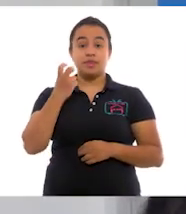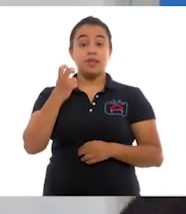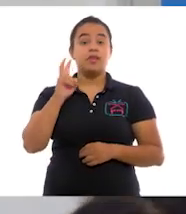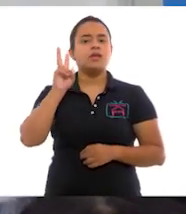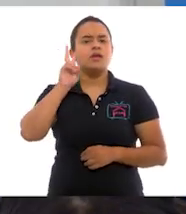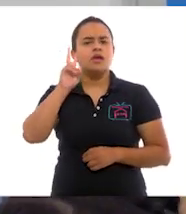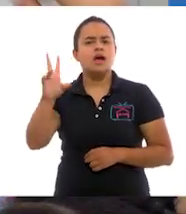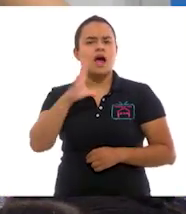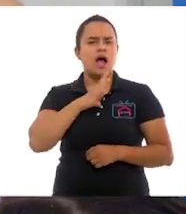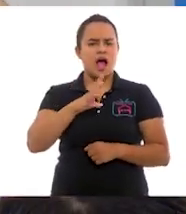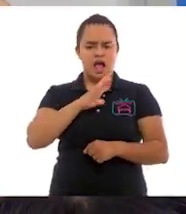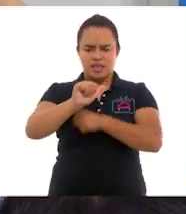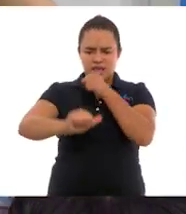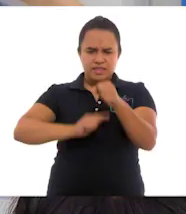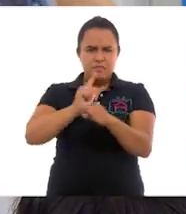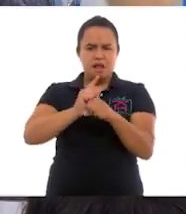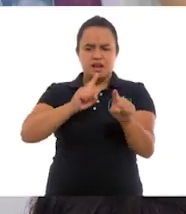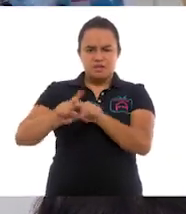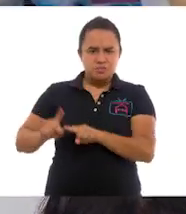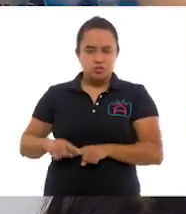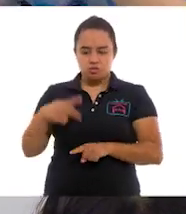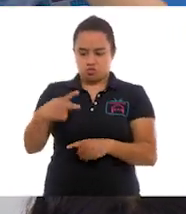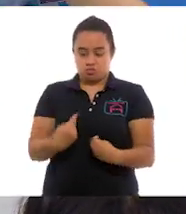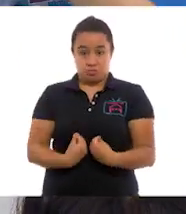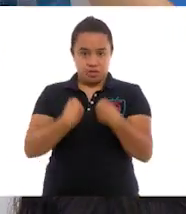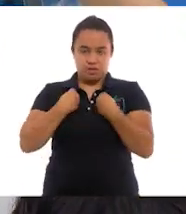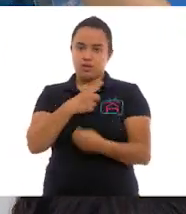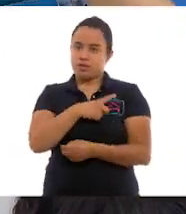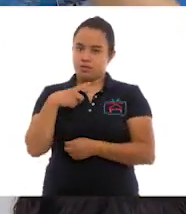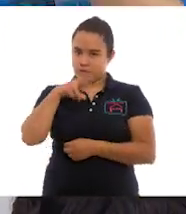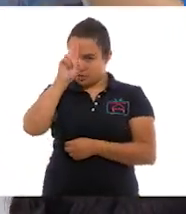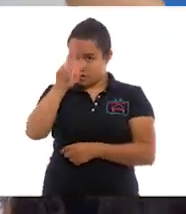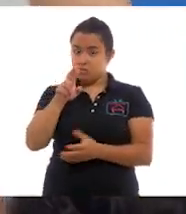observan todos los seres vivos. Sí. Todos.